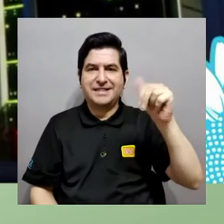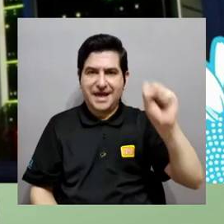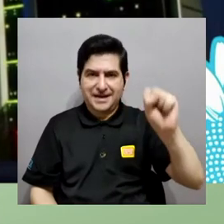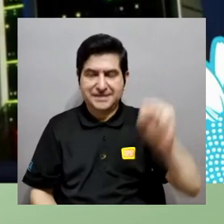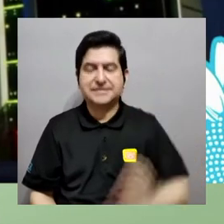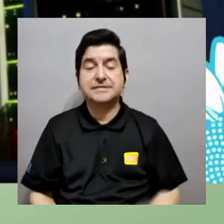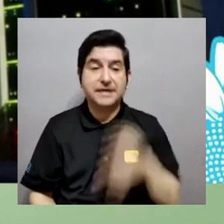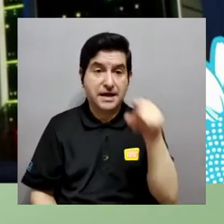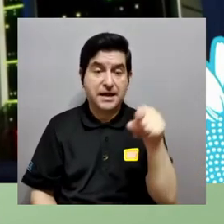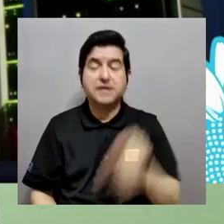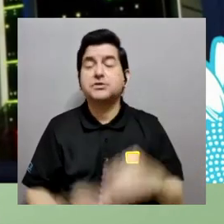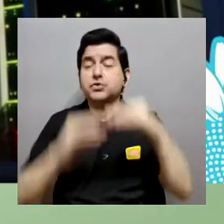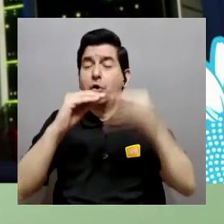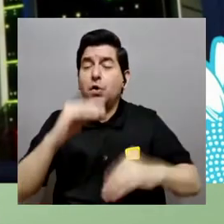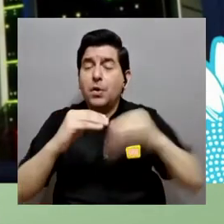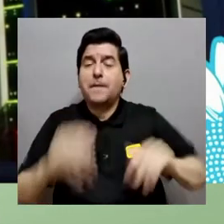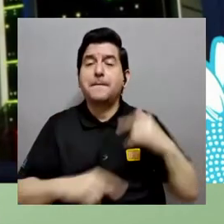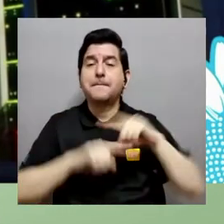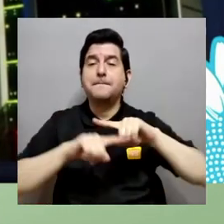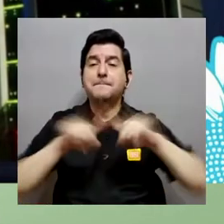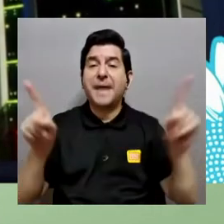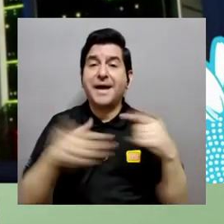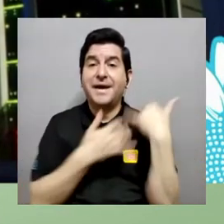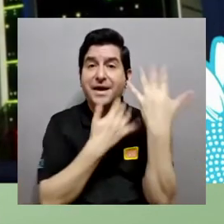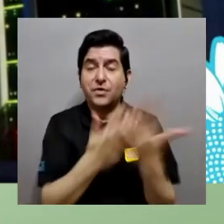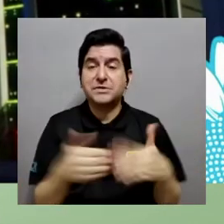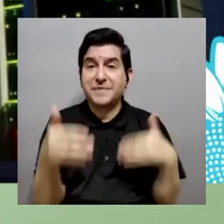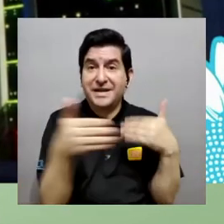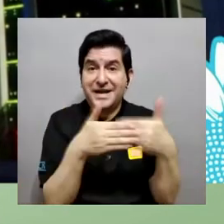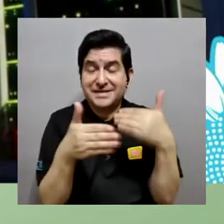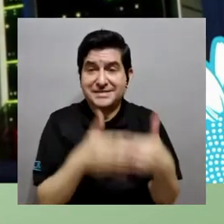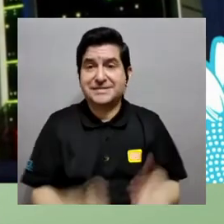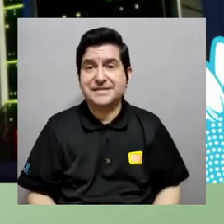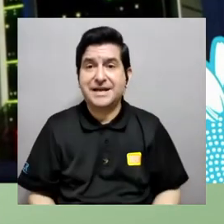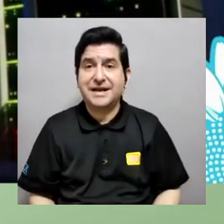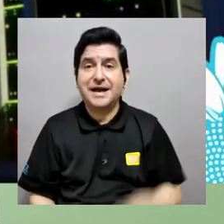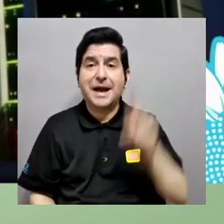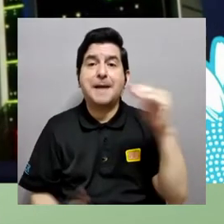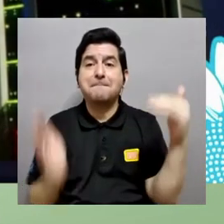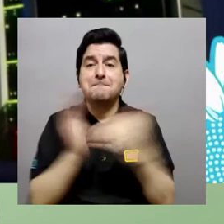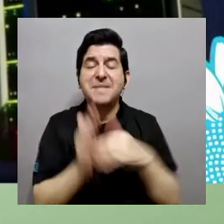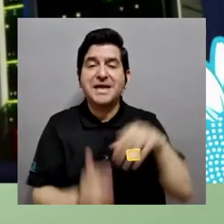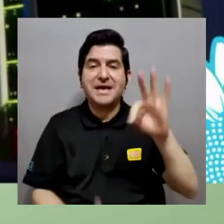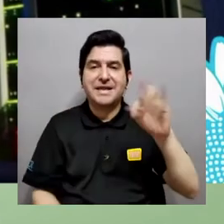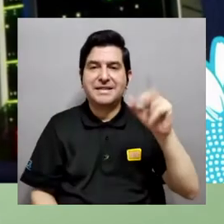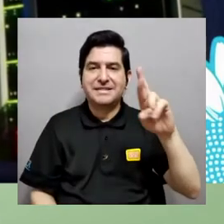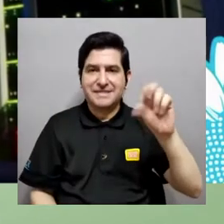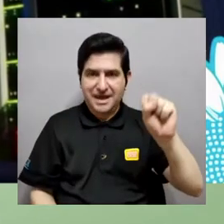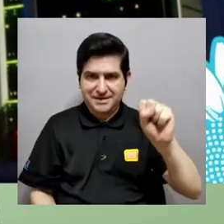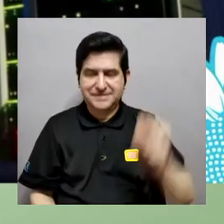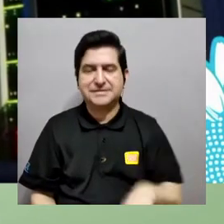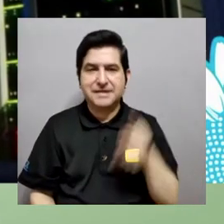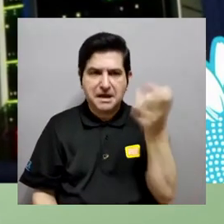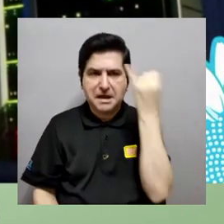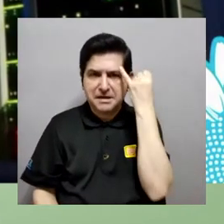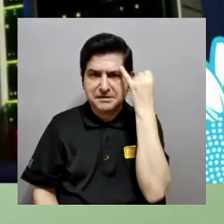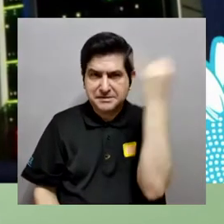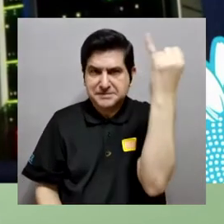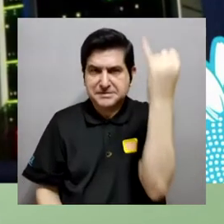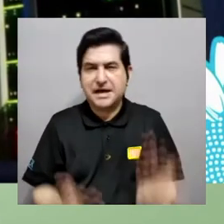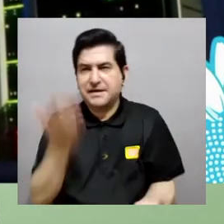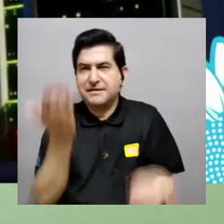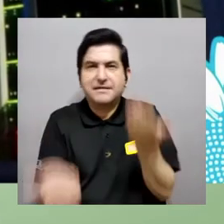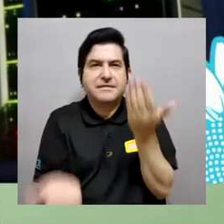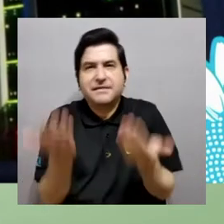de almacenamiento tenemos 250 terabytes eso es la especificación mínima pero estamos esperando que esté más bien cerca al petabyte